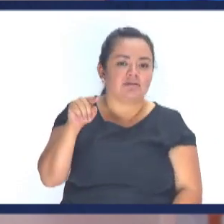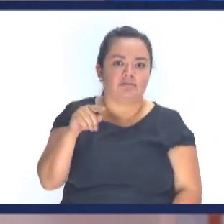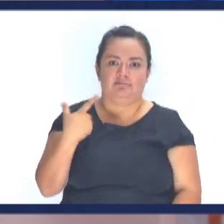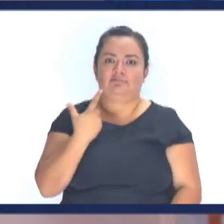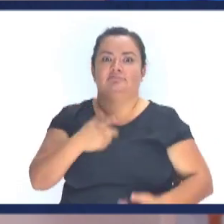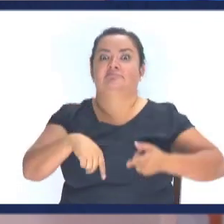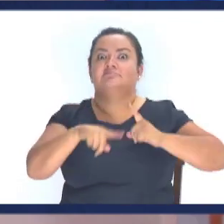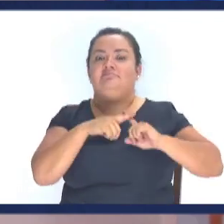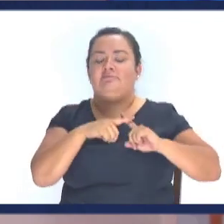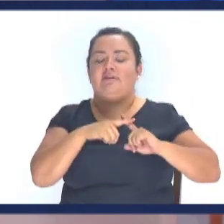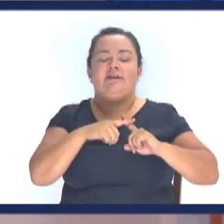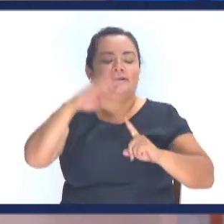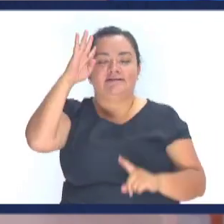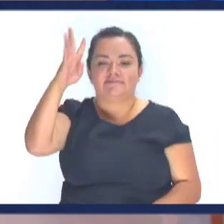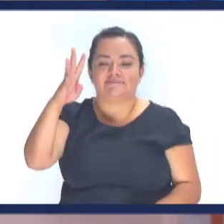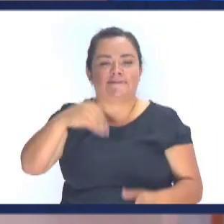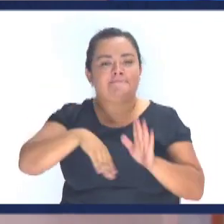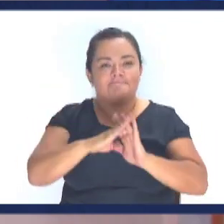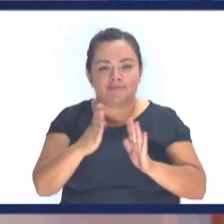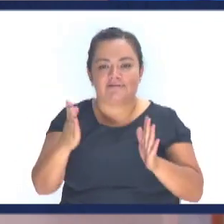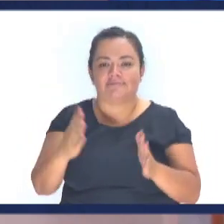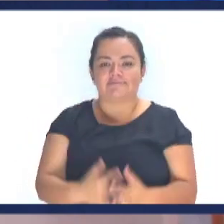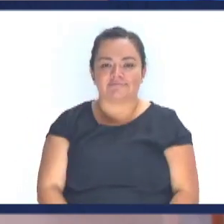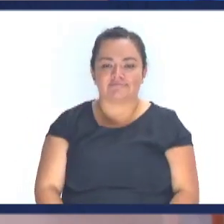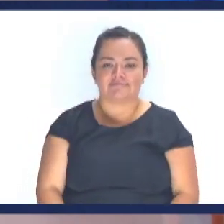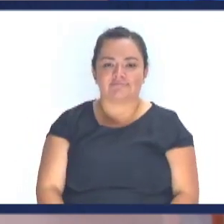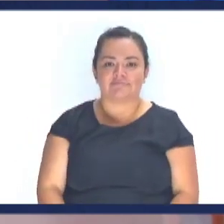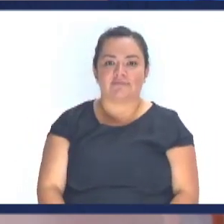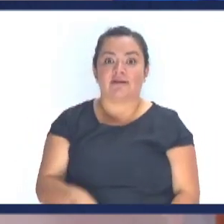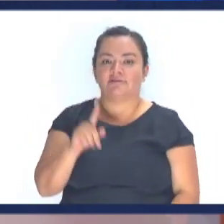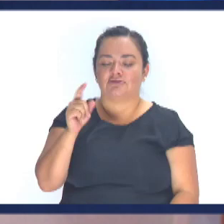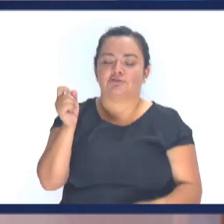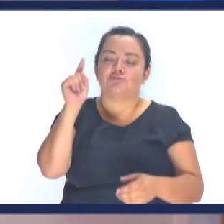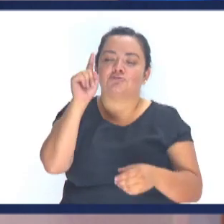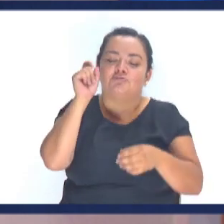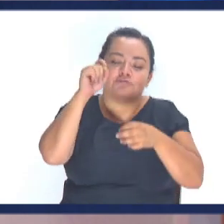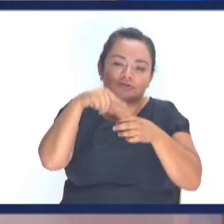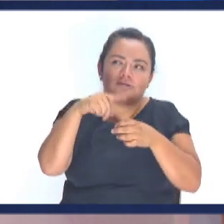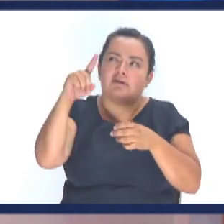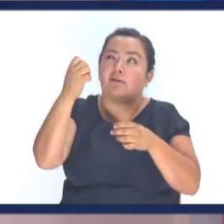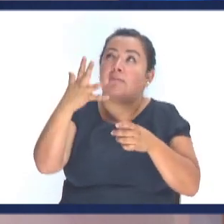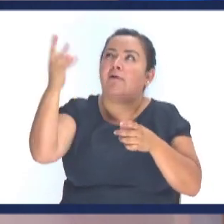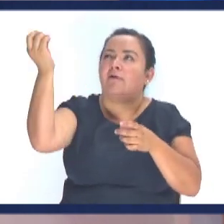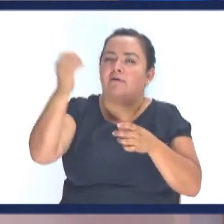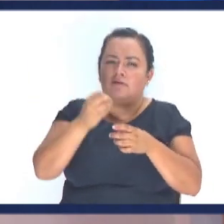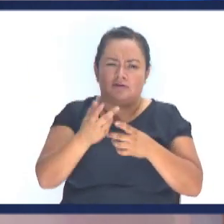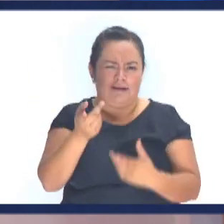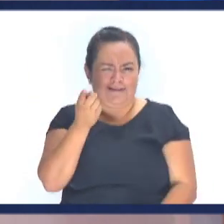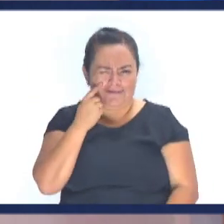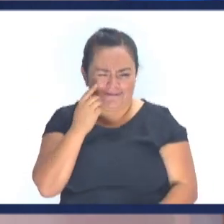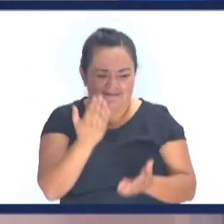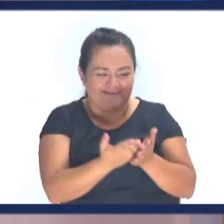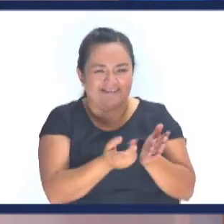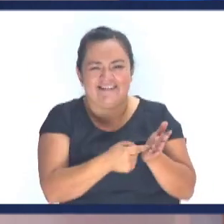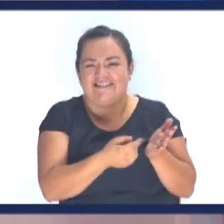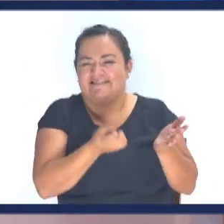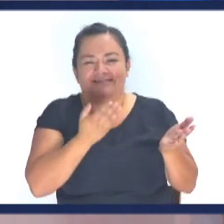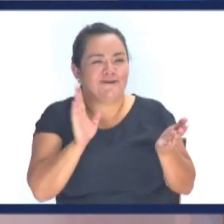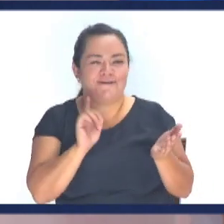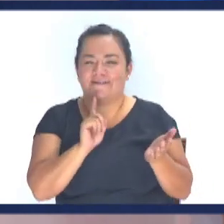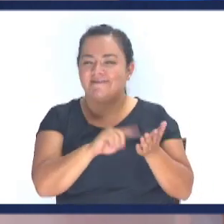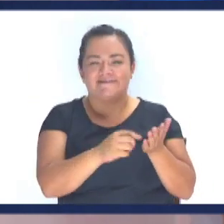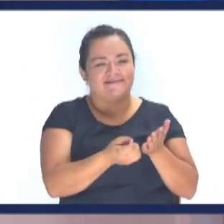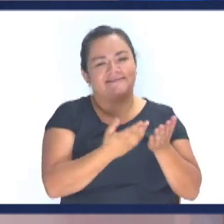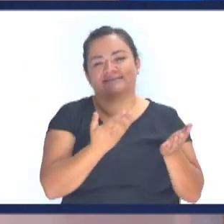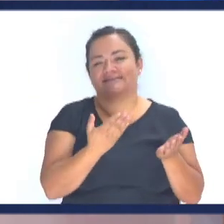nosotros los cristianos Evangélicos somos más inventores Que eso todavía Si tú das un centavo El Señor ¿Y de dónde dice eso la Biblia? Eso no